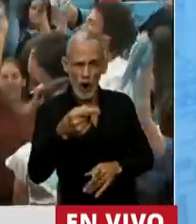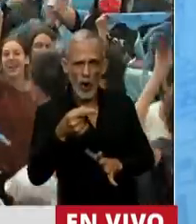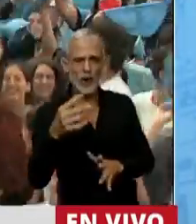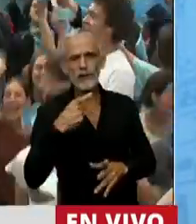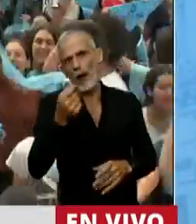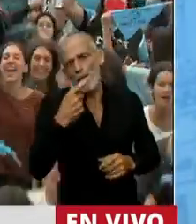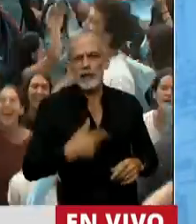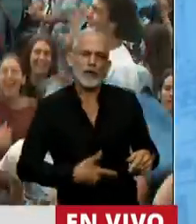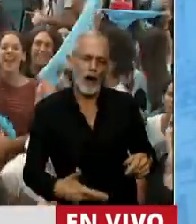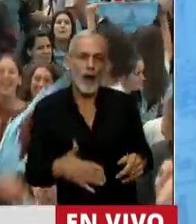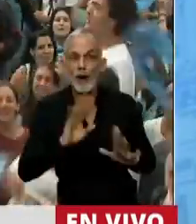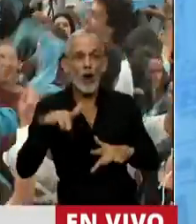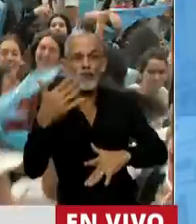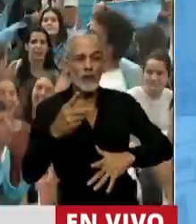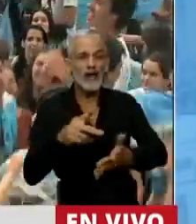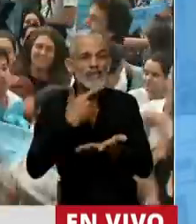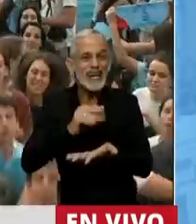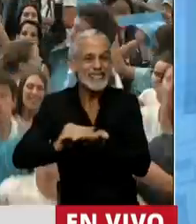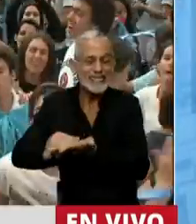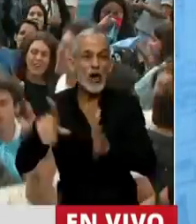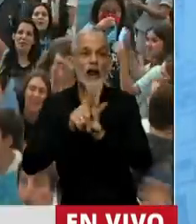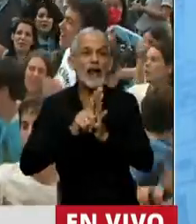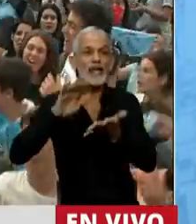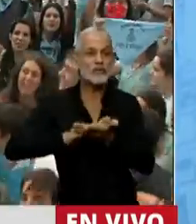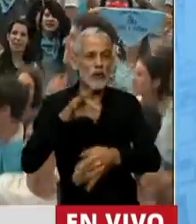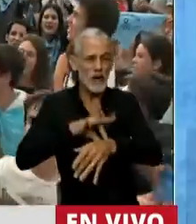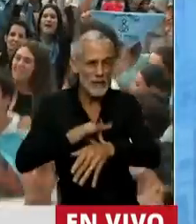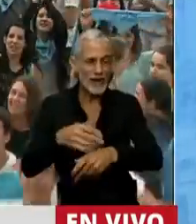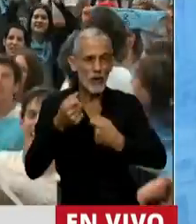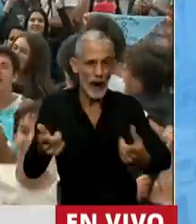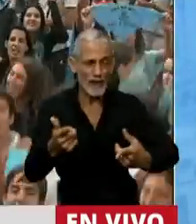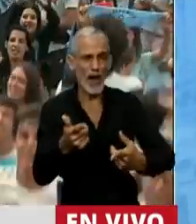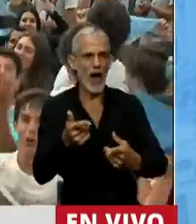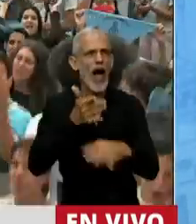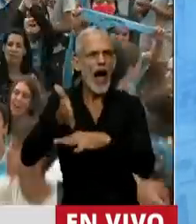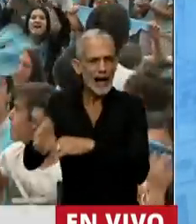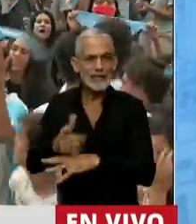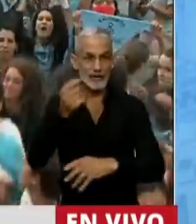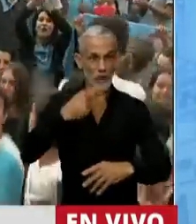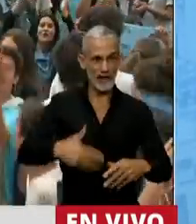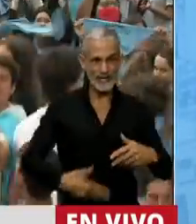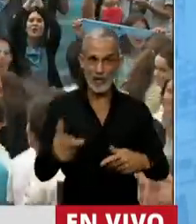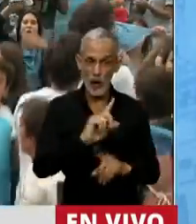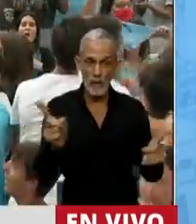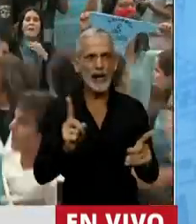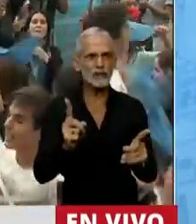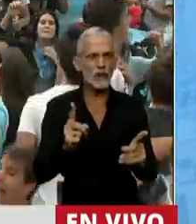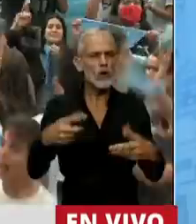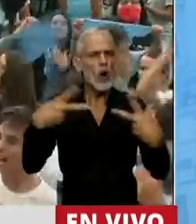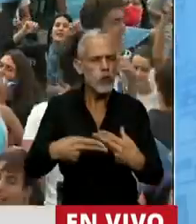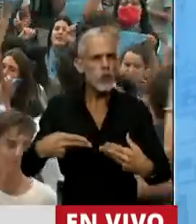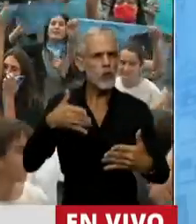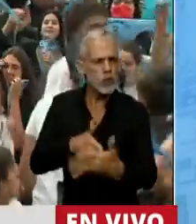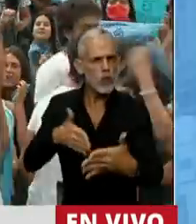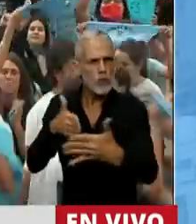anticoncepción, pero frenan en el Senado la ley de obstétricas para multiplicar el acceso a los anticonceptivos y no aseguran el